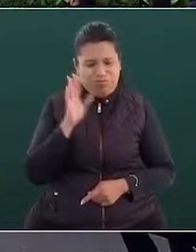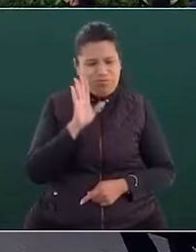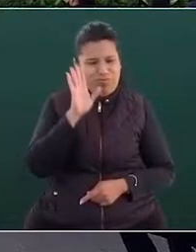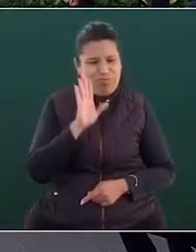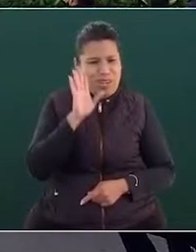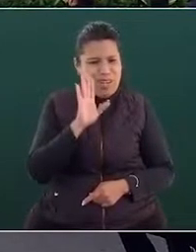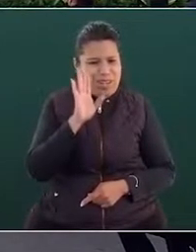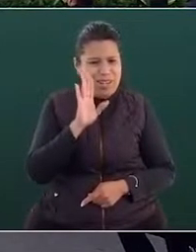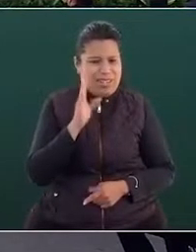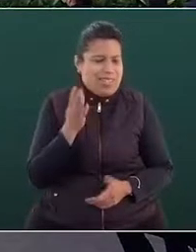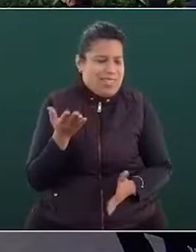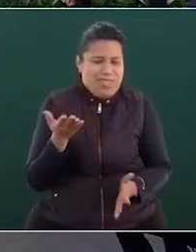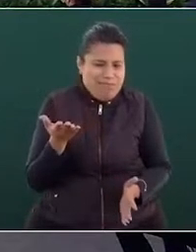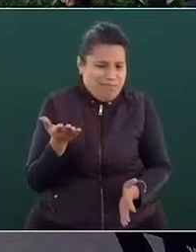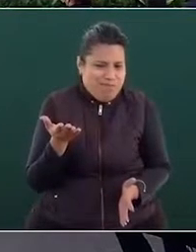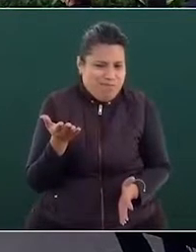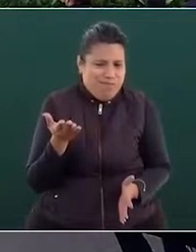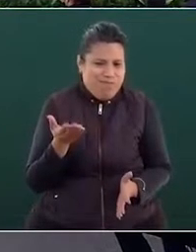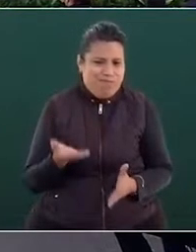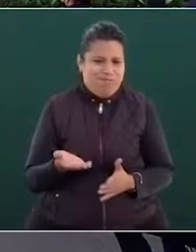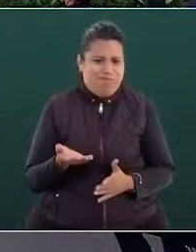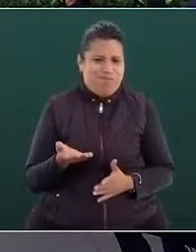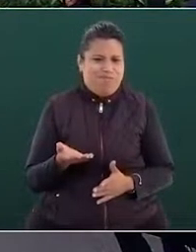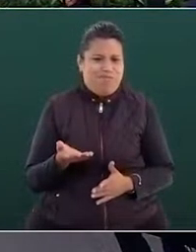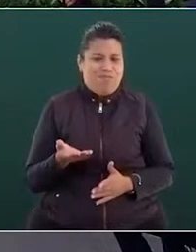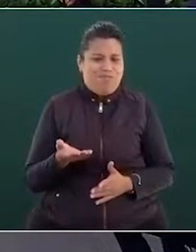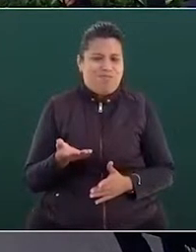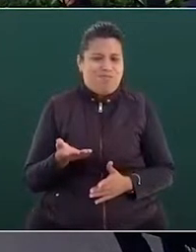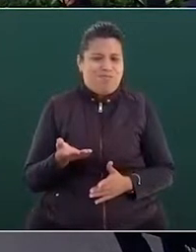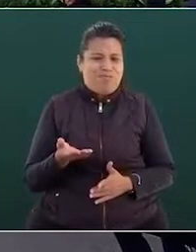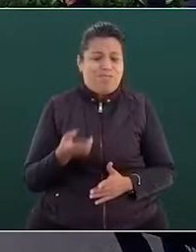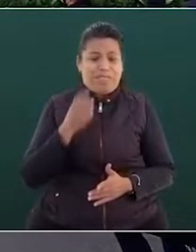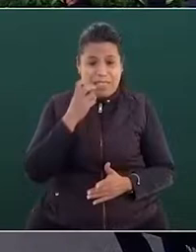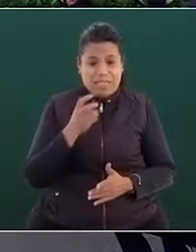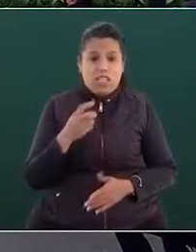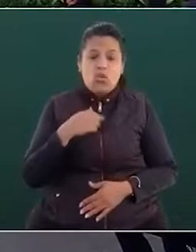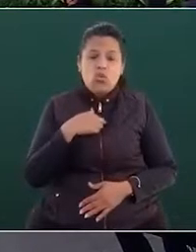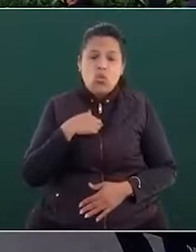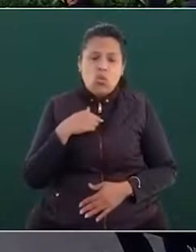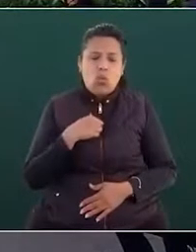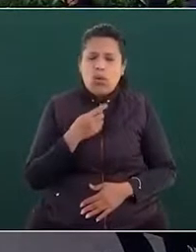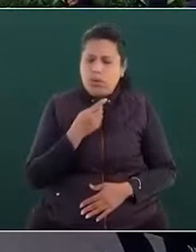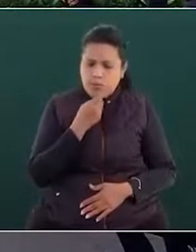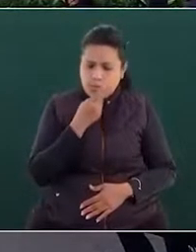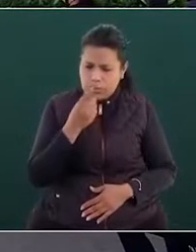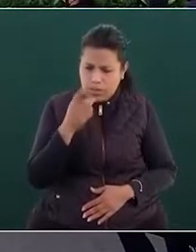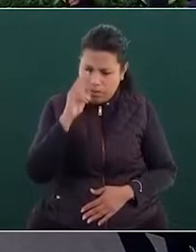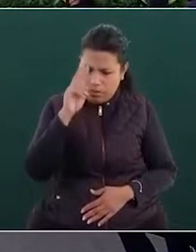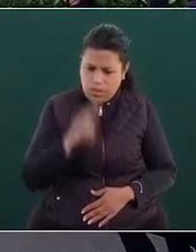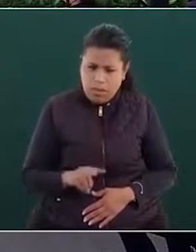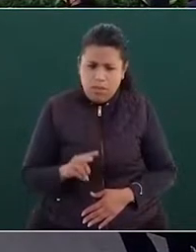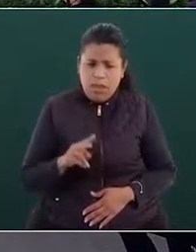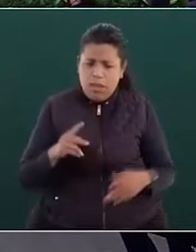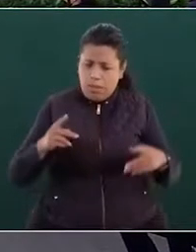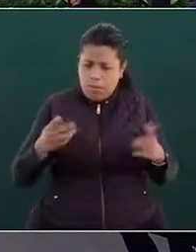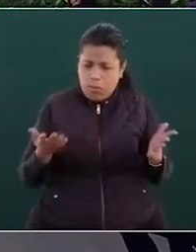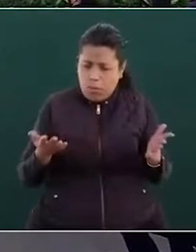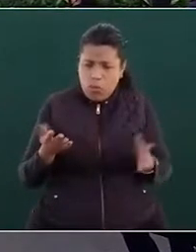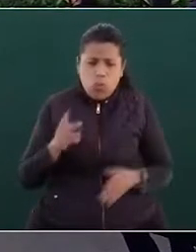en el buen sentido de la palabra, o sea, desconocer